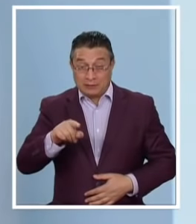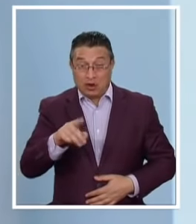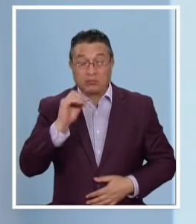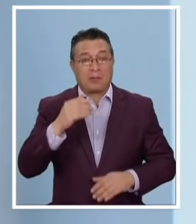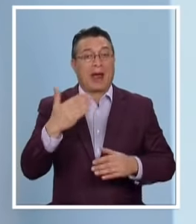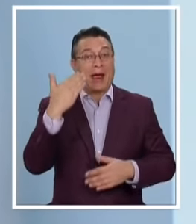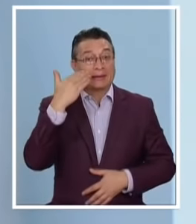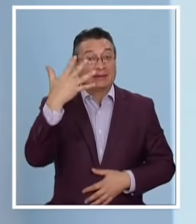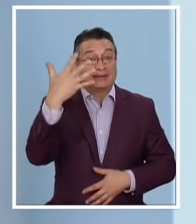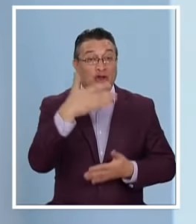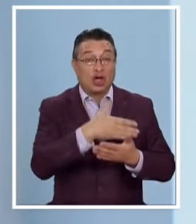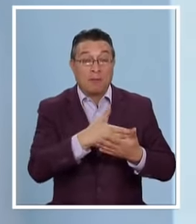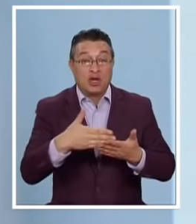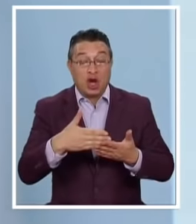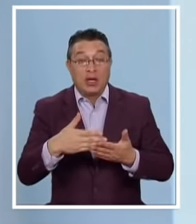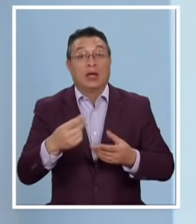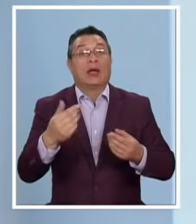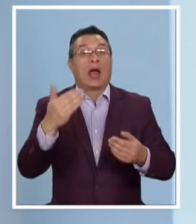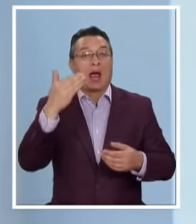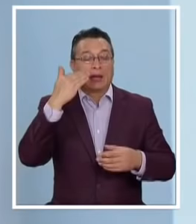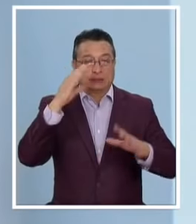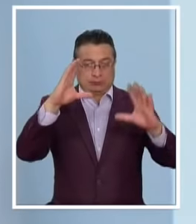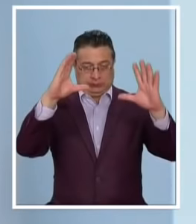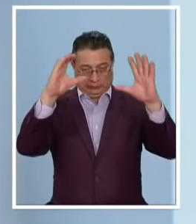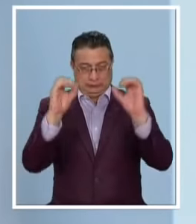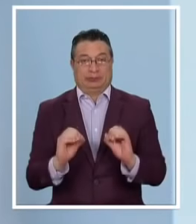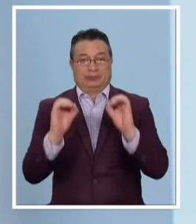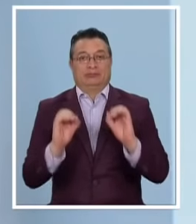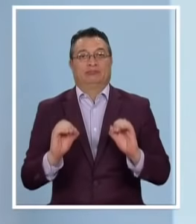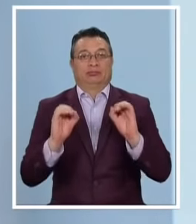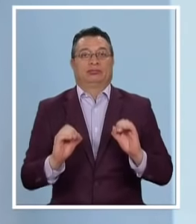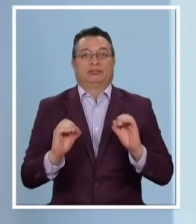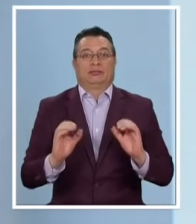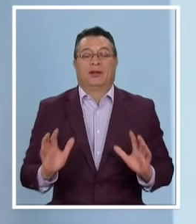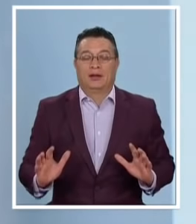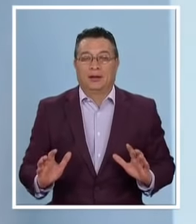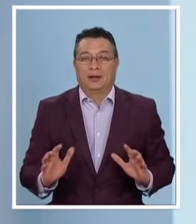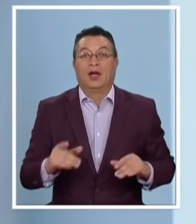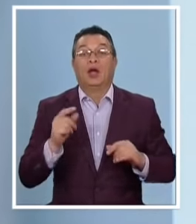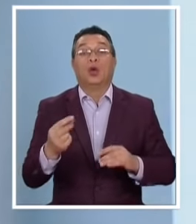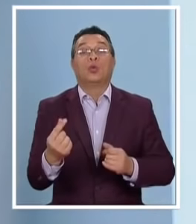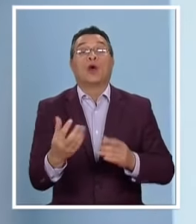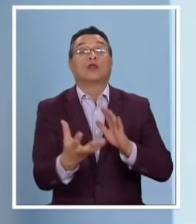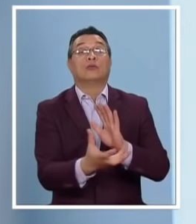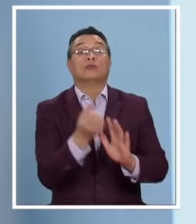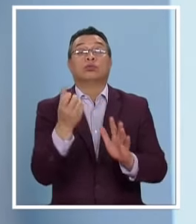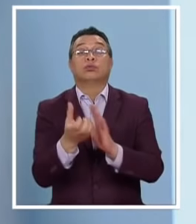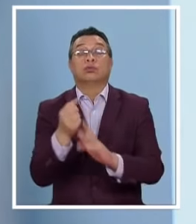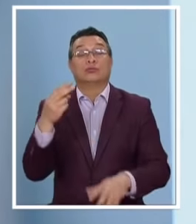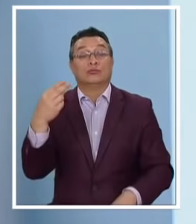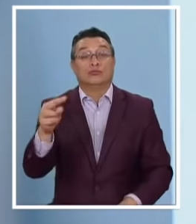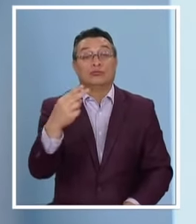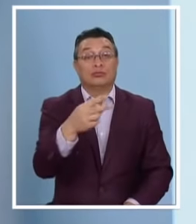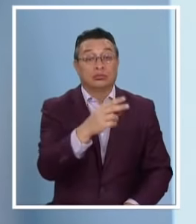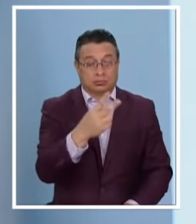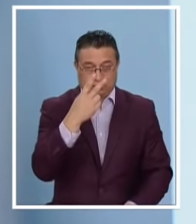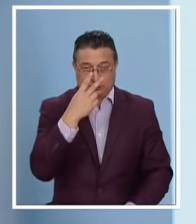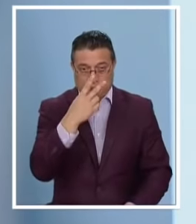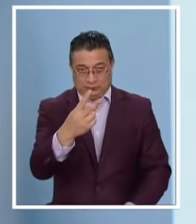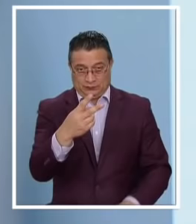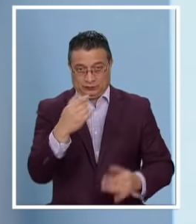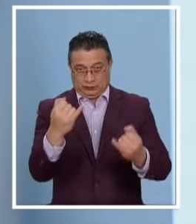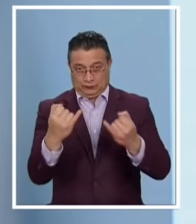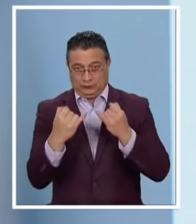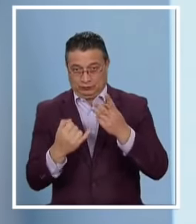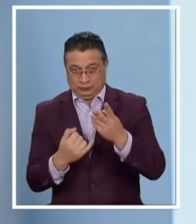casi 5 millones de personas quedarían sin saldo en sus cuentas ¿Cuánto van a retirar efectivamente los cotizantes? Los cotizantes los vemos en el